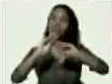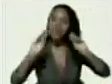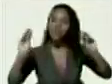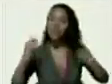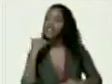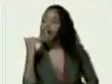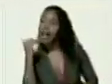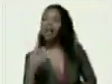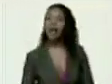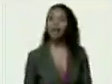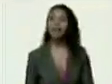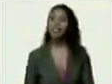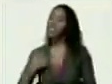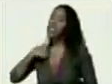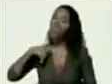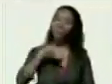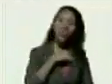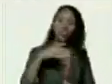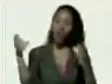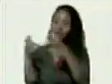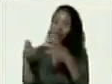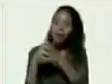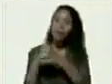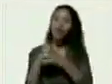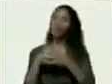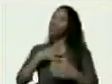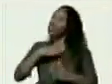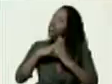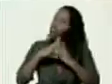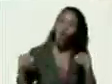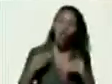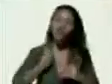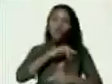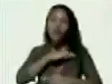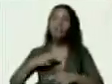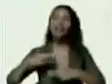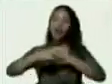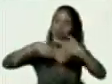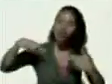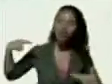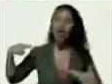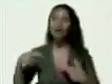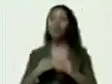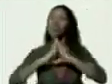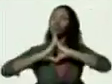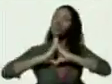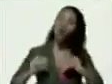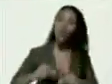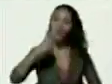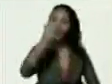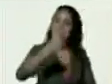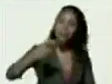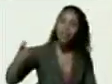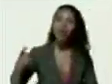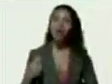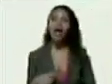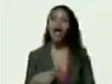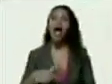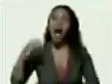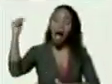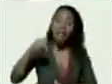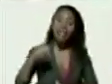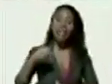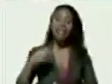y todo nuestro equipo todo nuestro revolucionario toda nuestra gente está